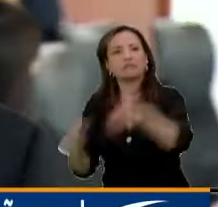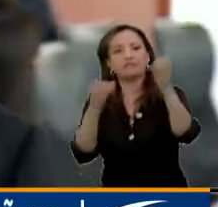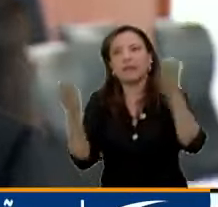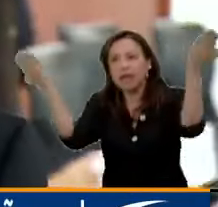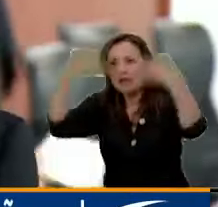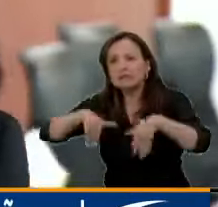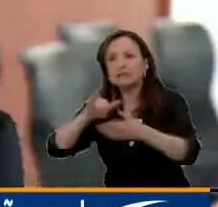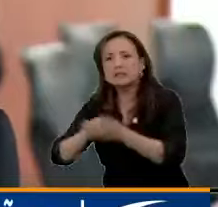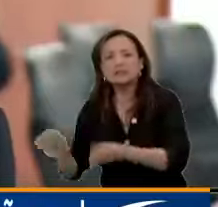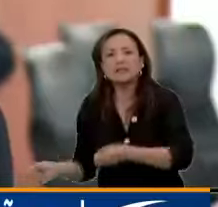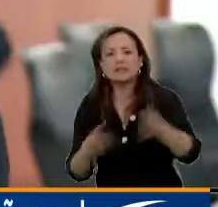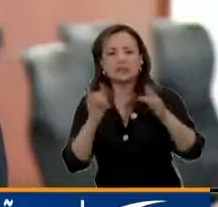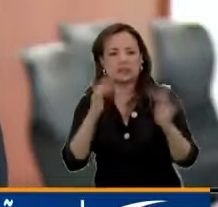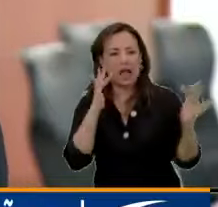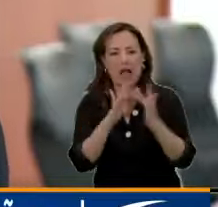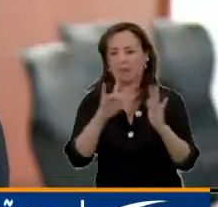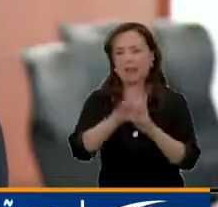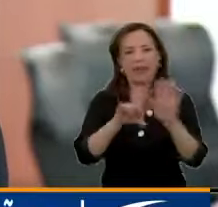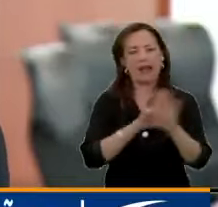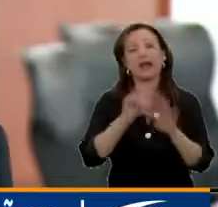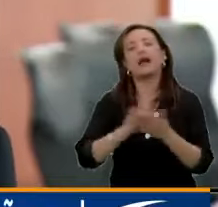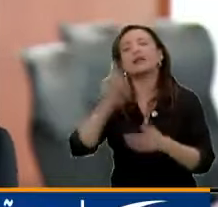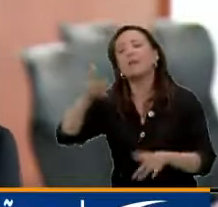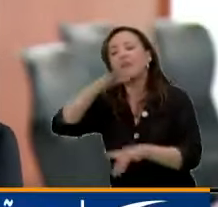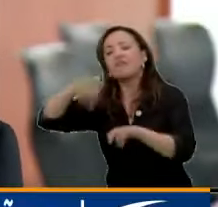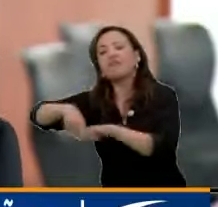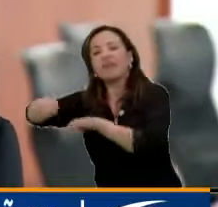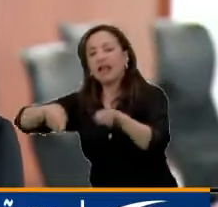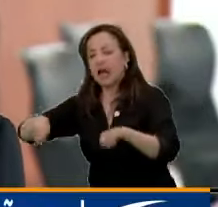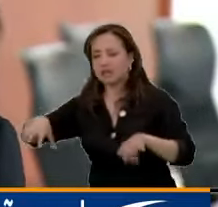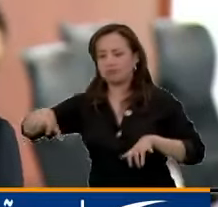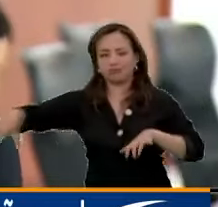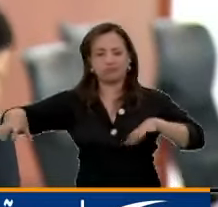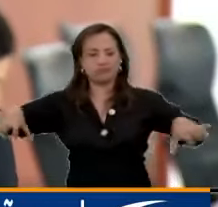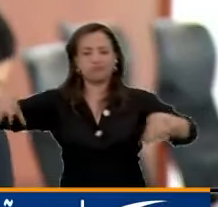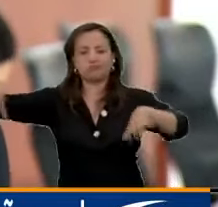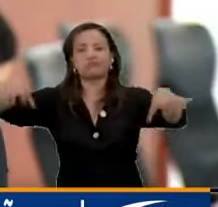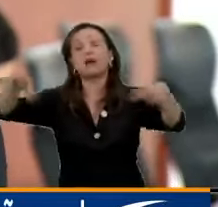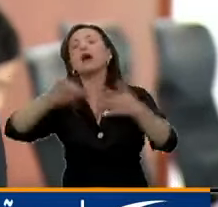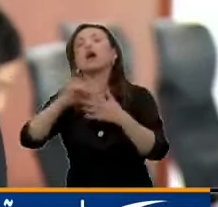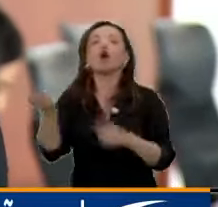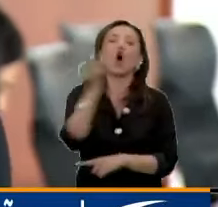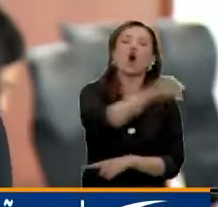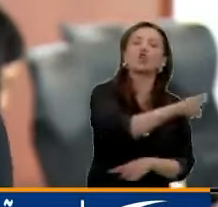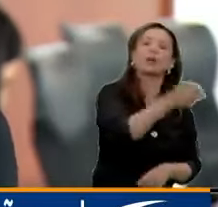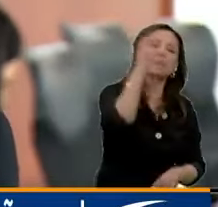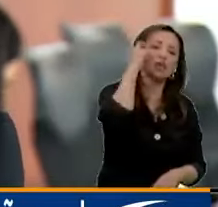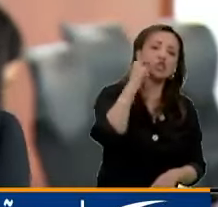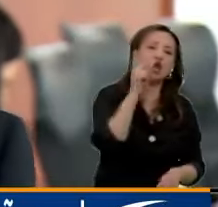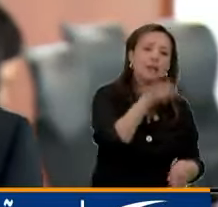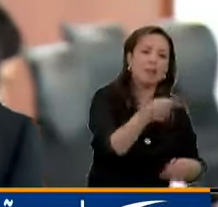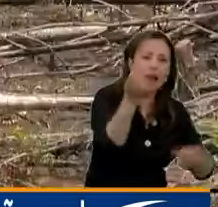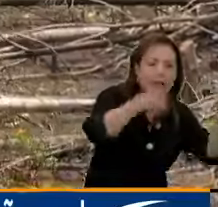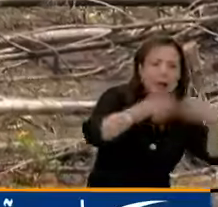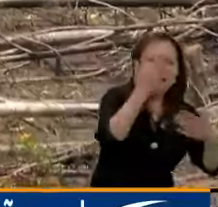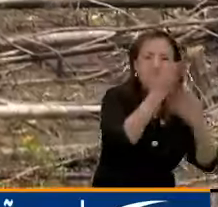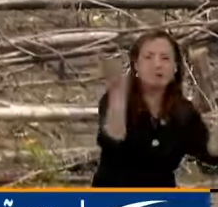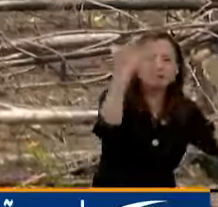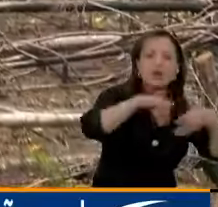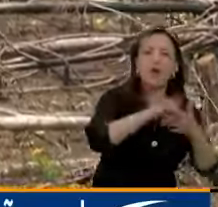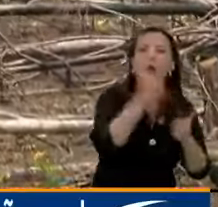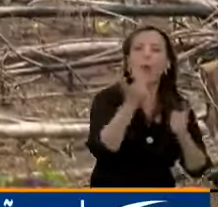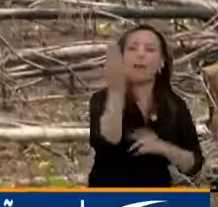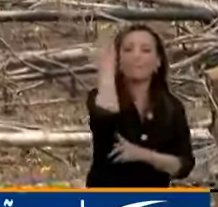fincas que se empiezan a generar de lado a lado y en otros territorios como el Chocó, el tráfico ilícito de madera. El